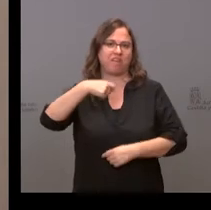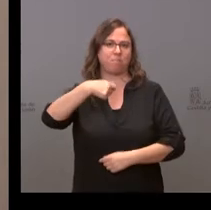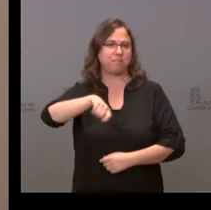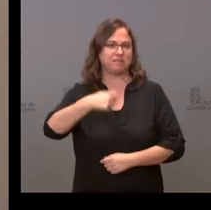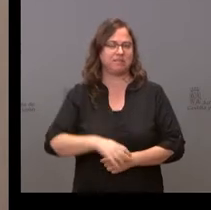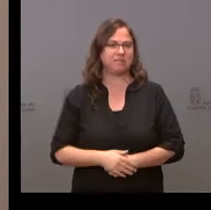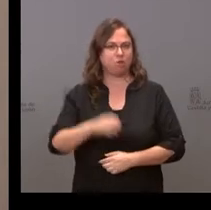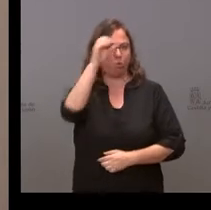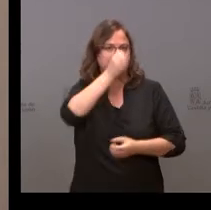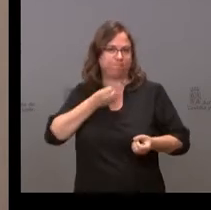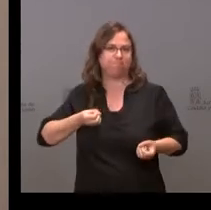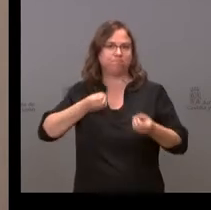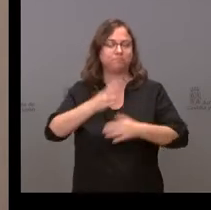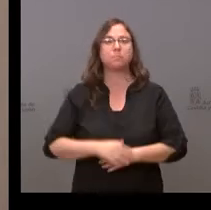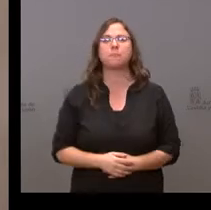En primer lugar,